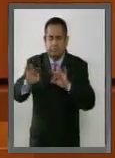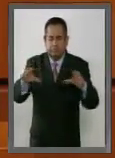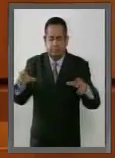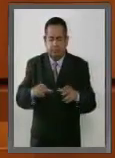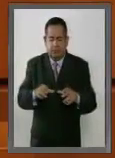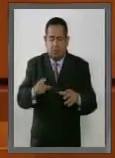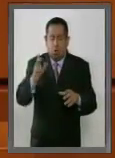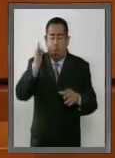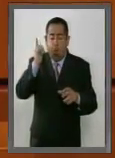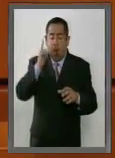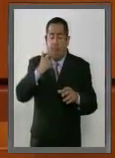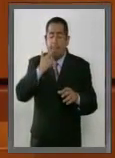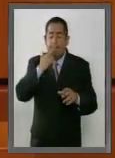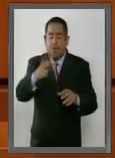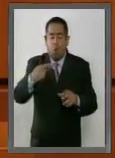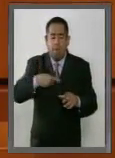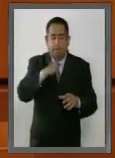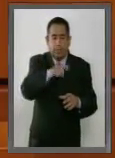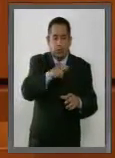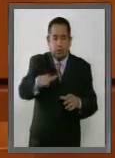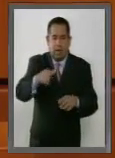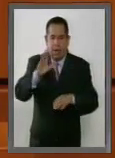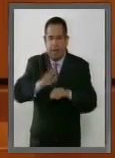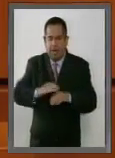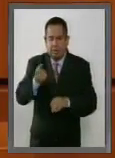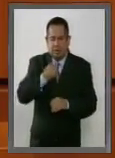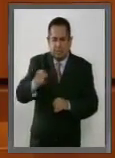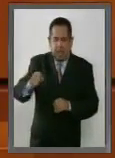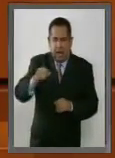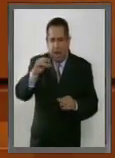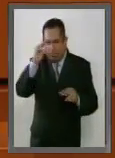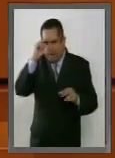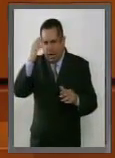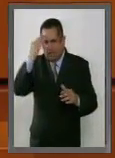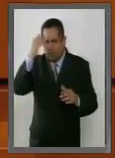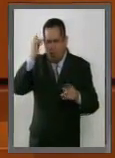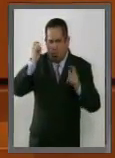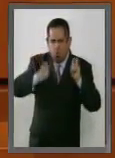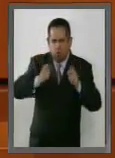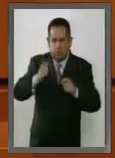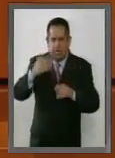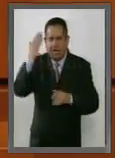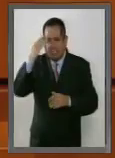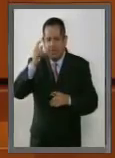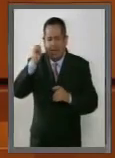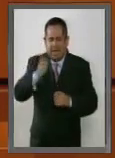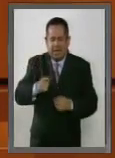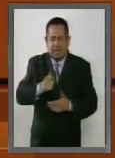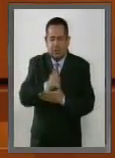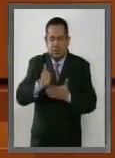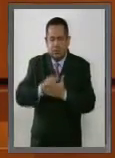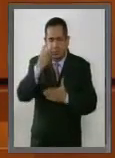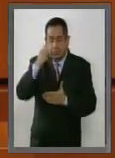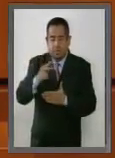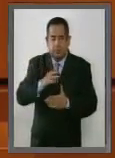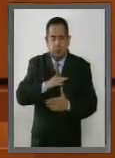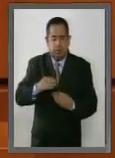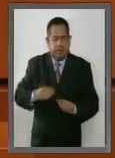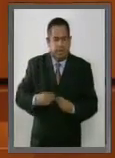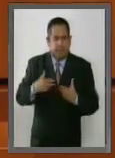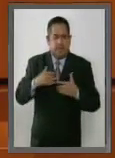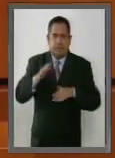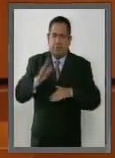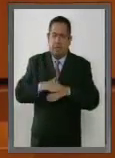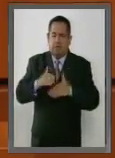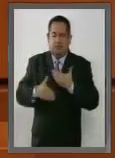sea la mejor gente, la más capaz, la que conozca la Ciudad de México para poder enriquecer